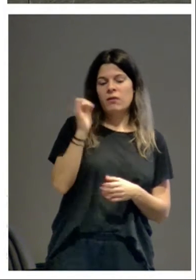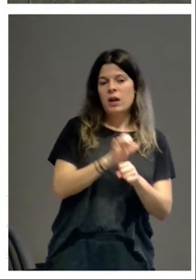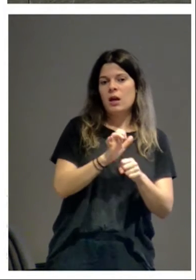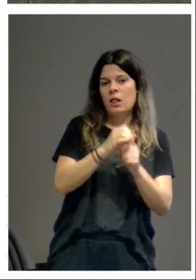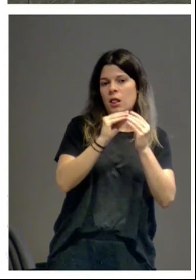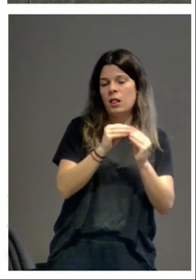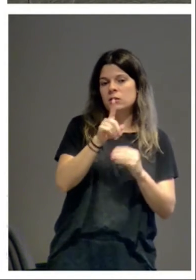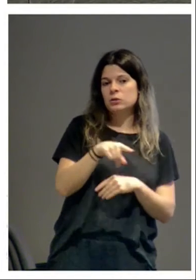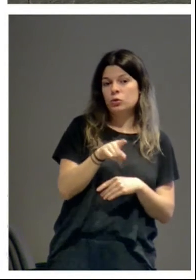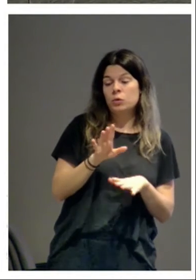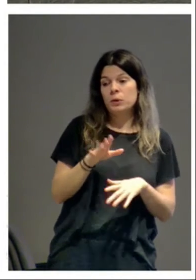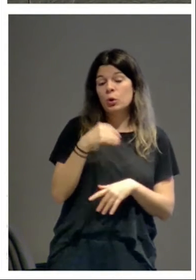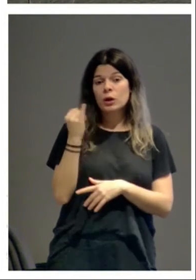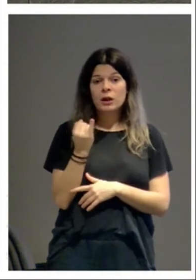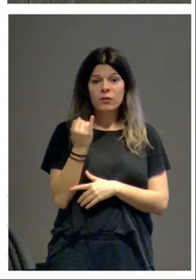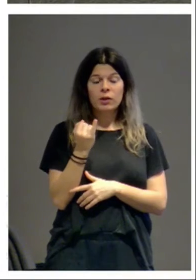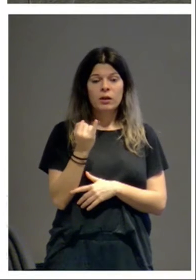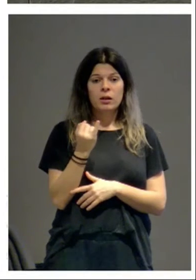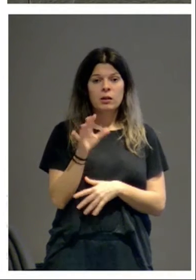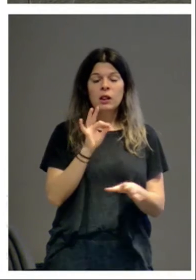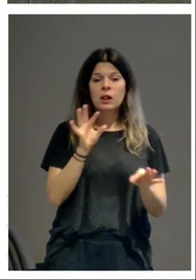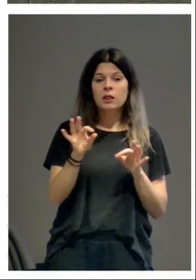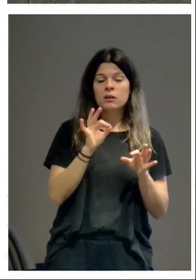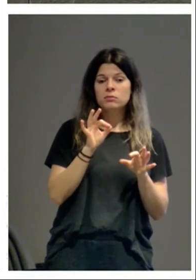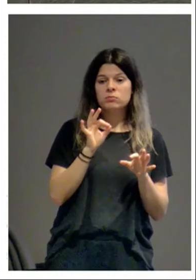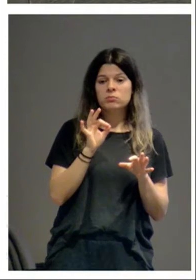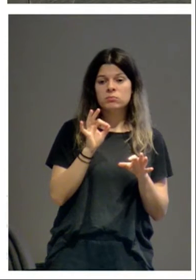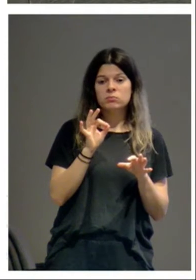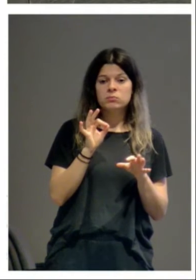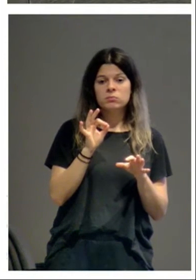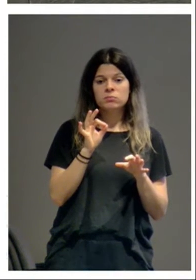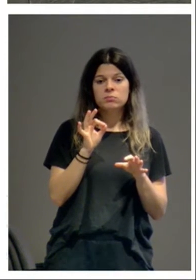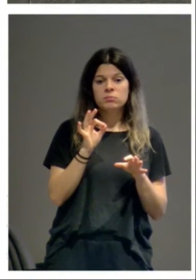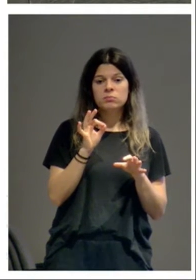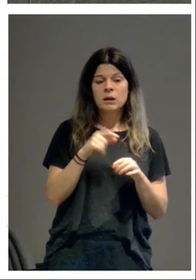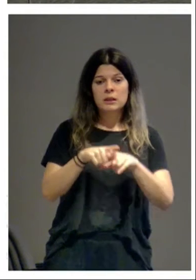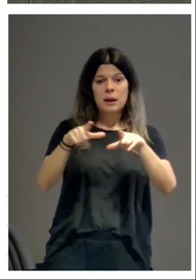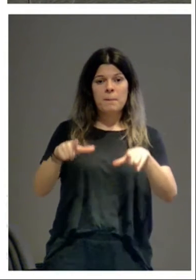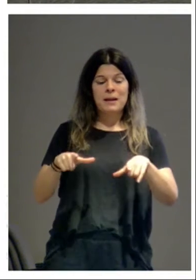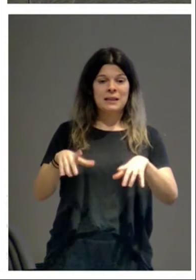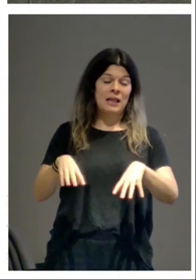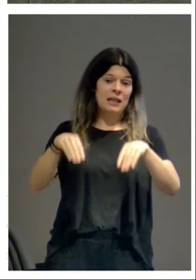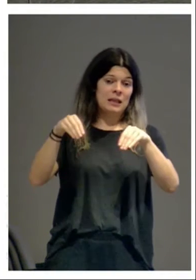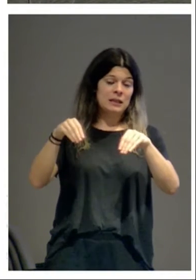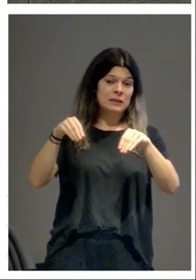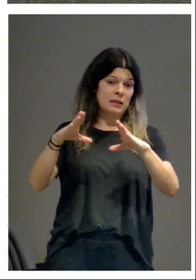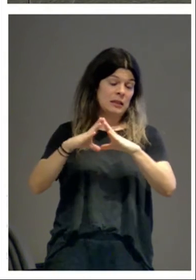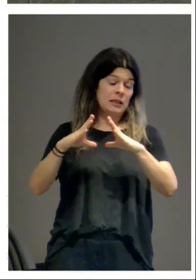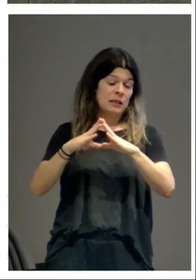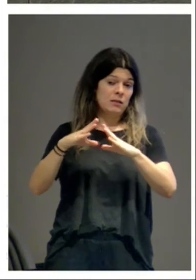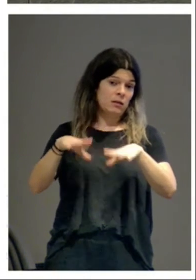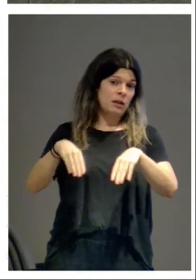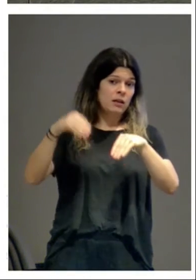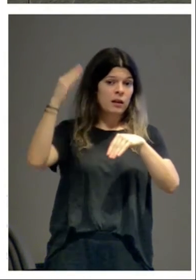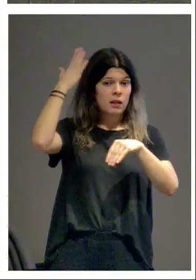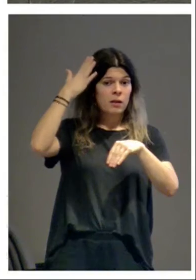pero que probablemente el jefe tomó las decisiones de cómo iba a ser la planta de la iglesia de la Catedral de Pamplona, pues